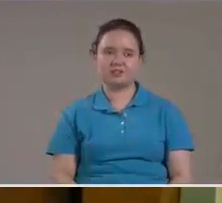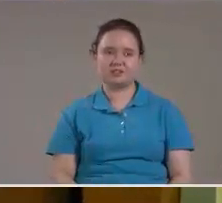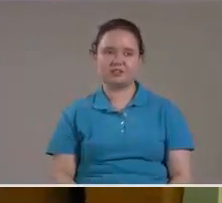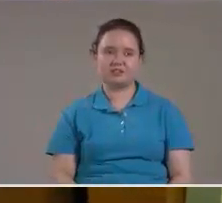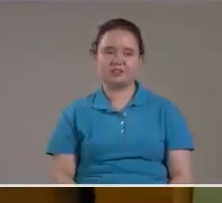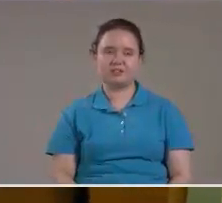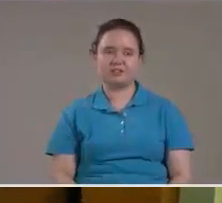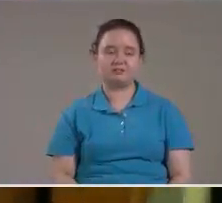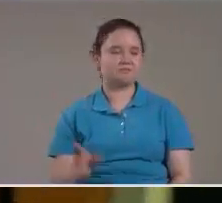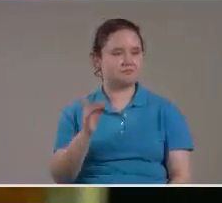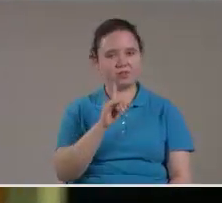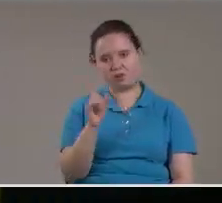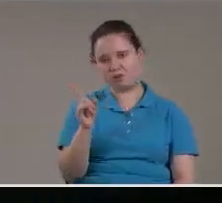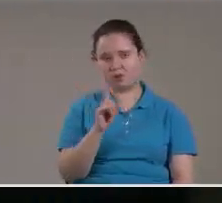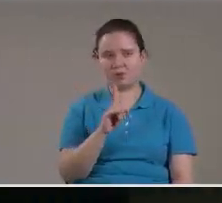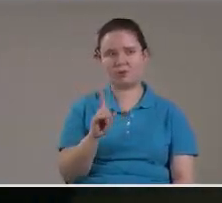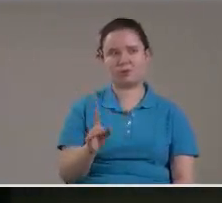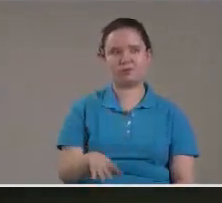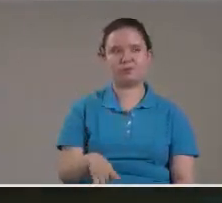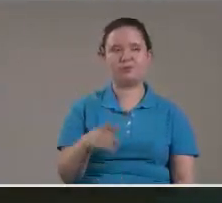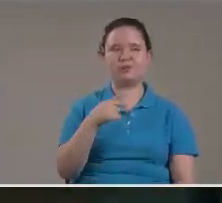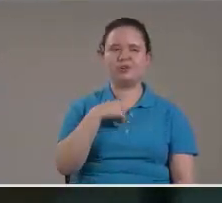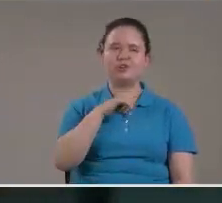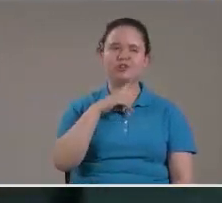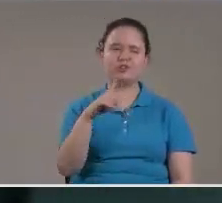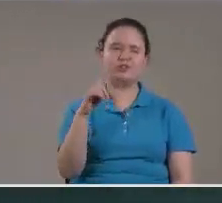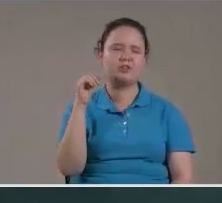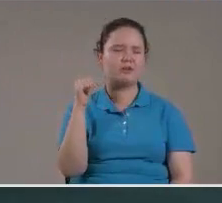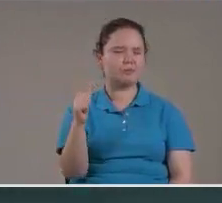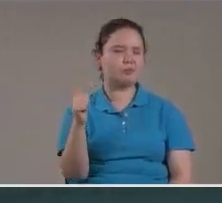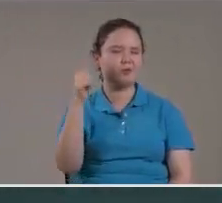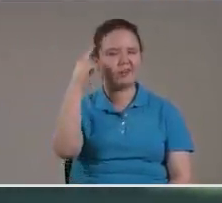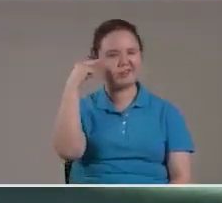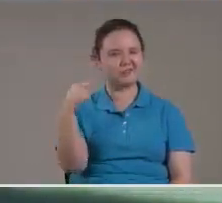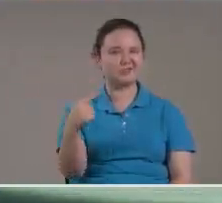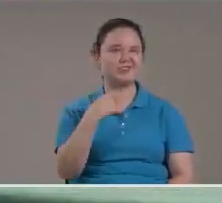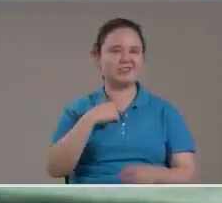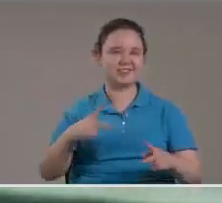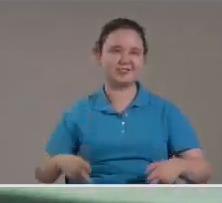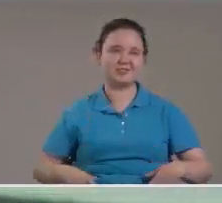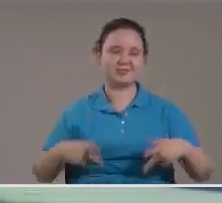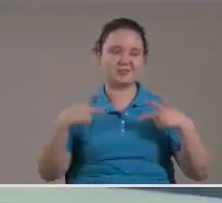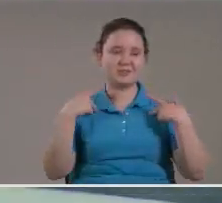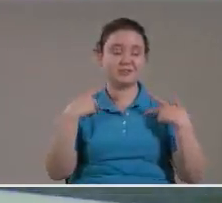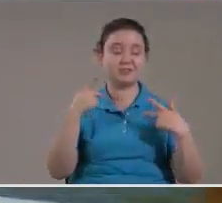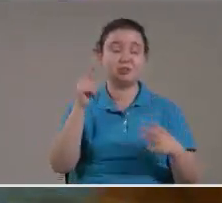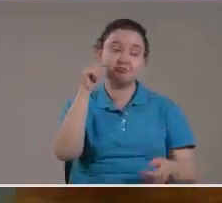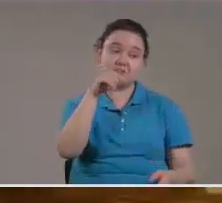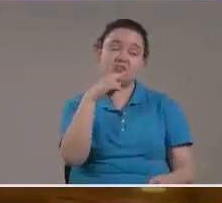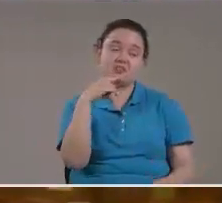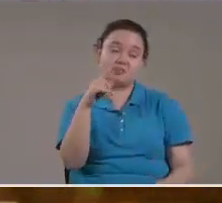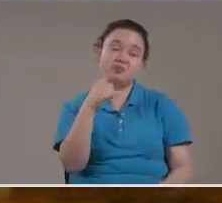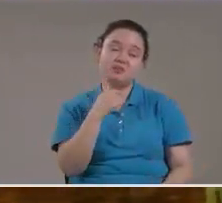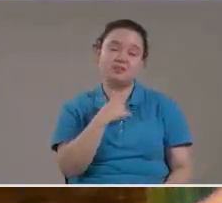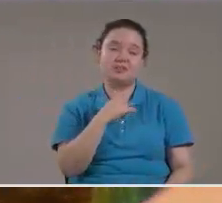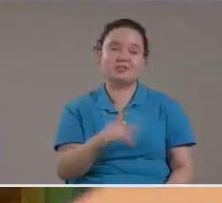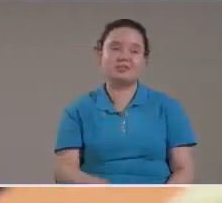¿Tienes razón? No Yo digo Que buenos días Los que estoy viviendo Así digo yo pues